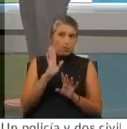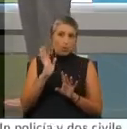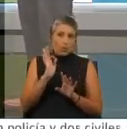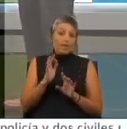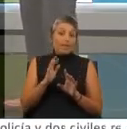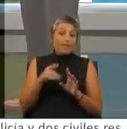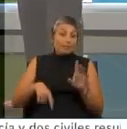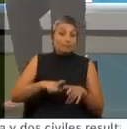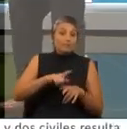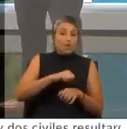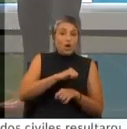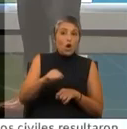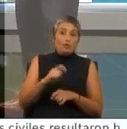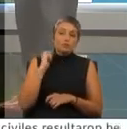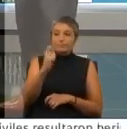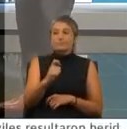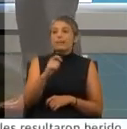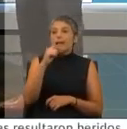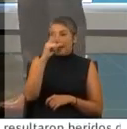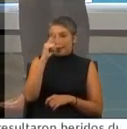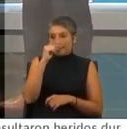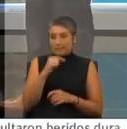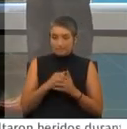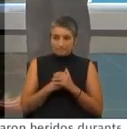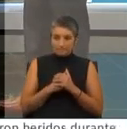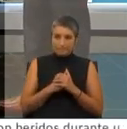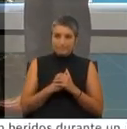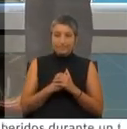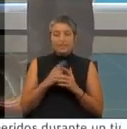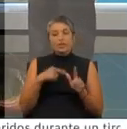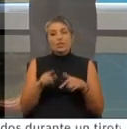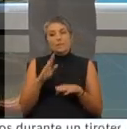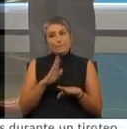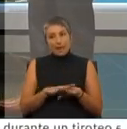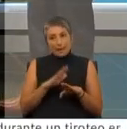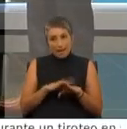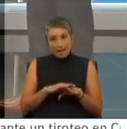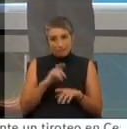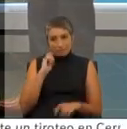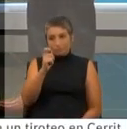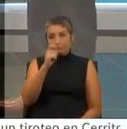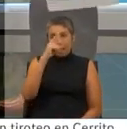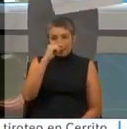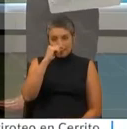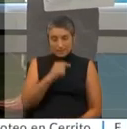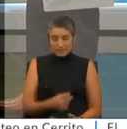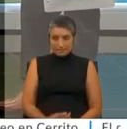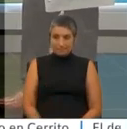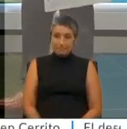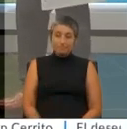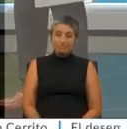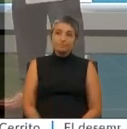de gol, que se sanciona con tarjeta amarilla porque hay disputa. Penal entonces y amarilla en esta jugada, que tiene algún